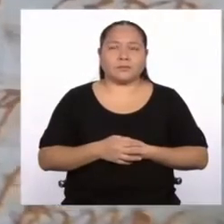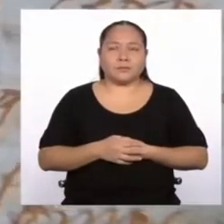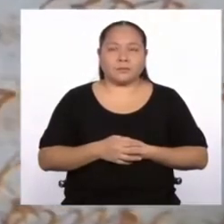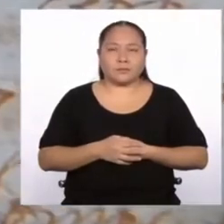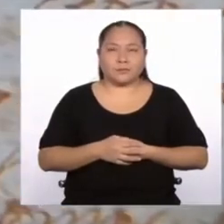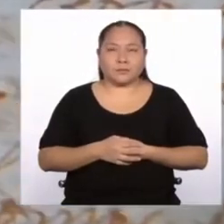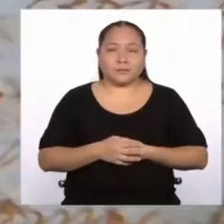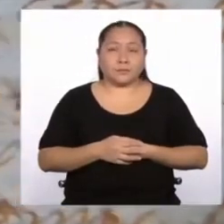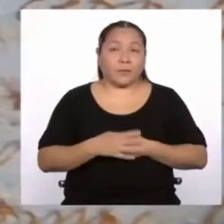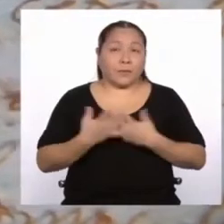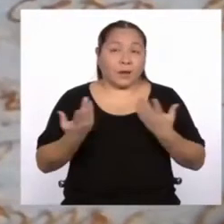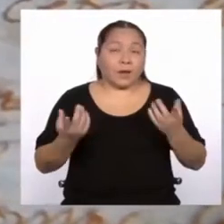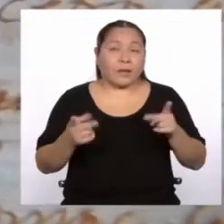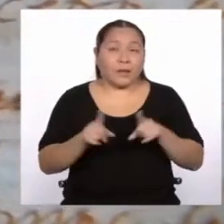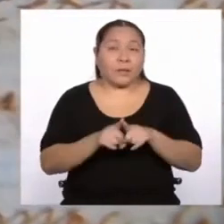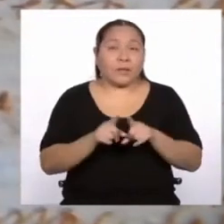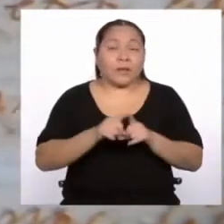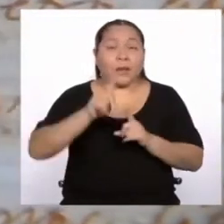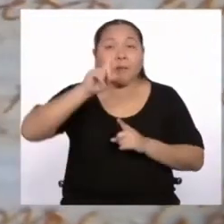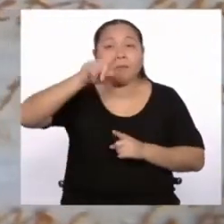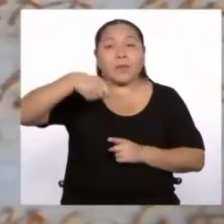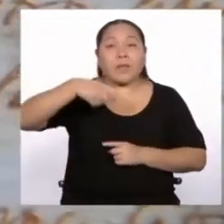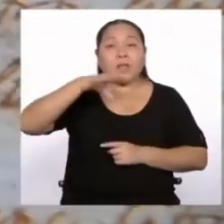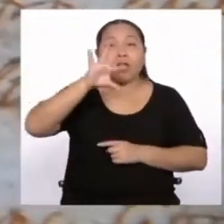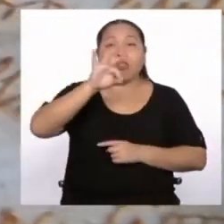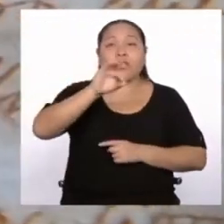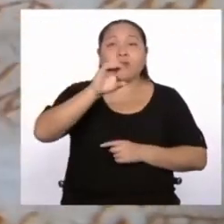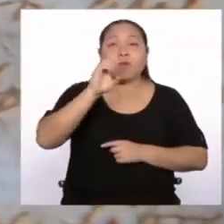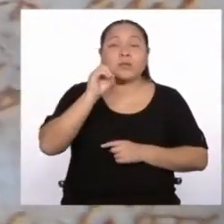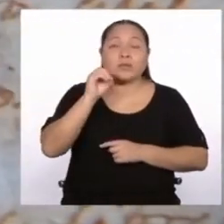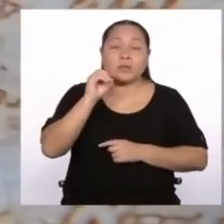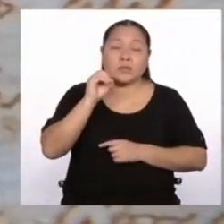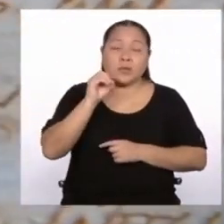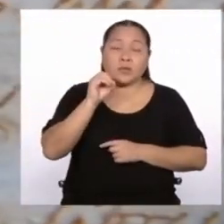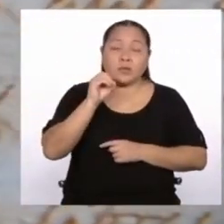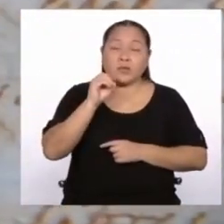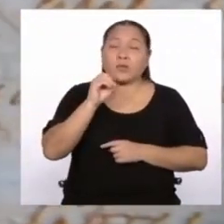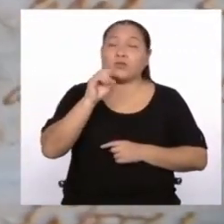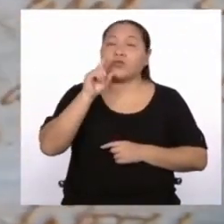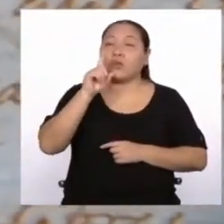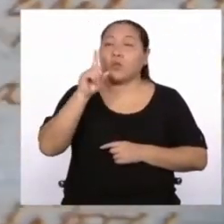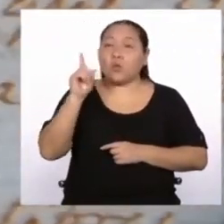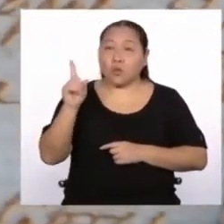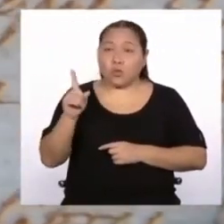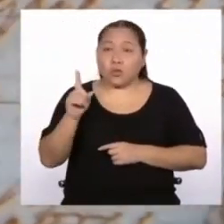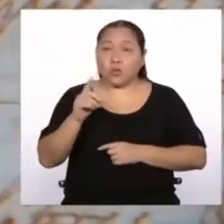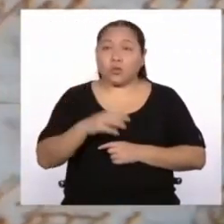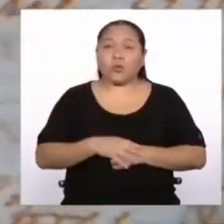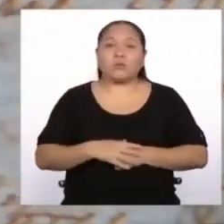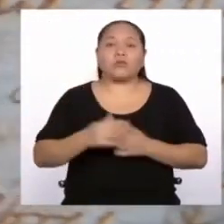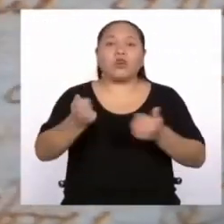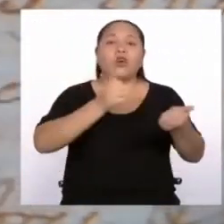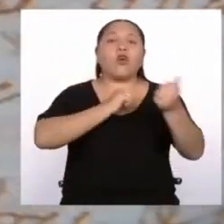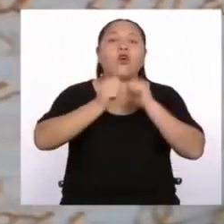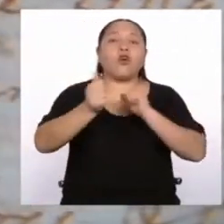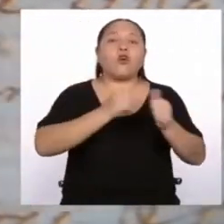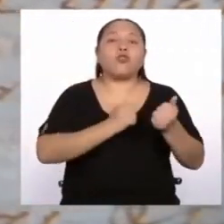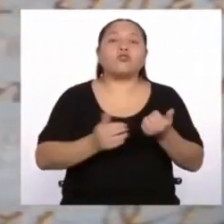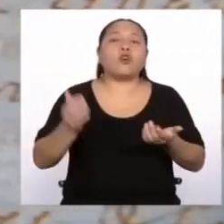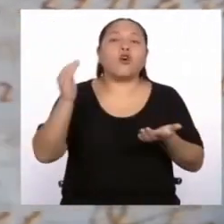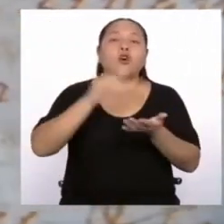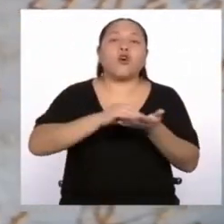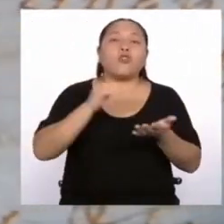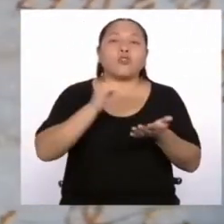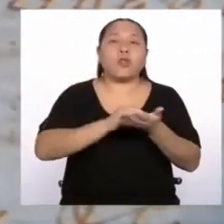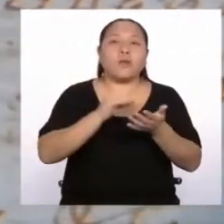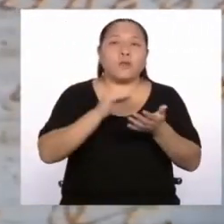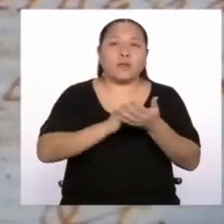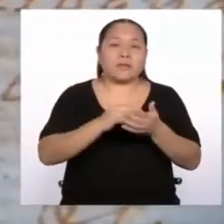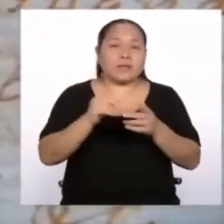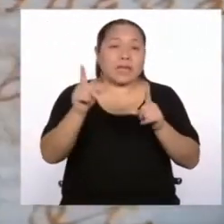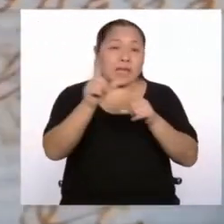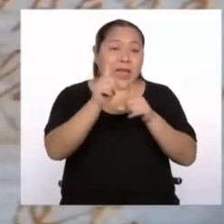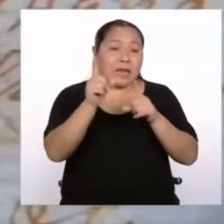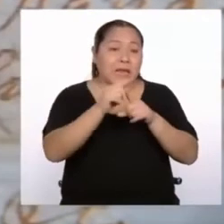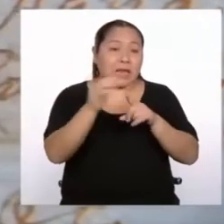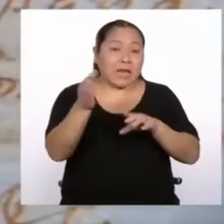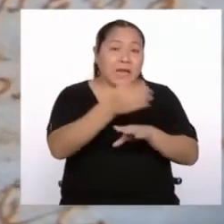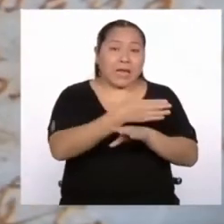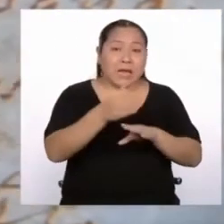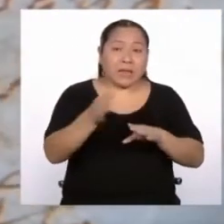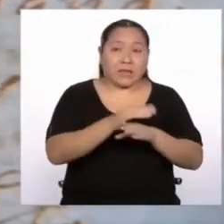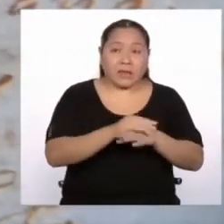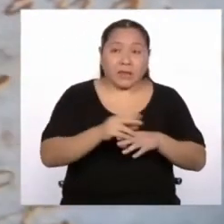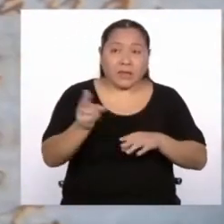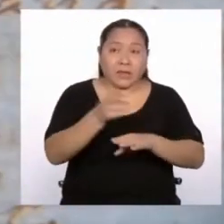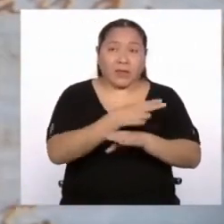También en 1901 se convocó a un concurso para renovar la letra del himno por considerarla en